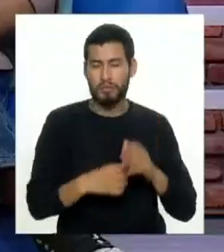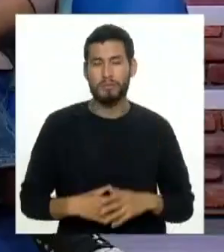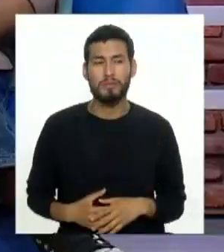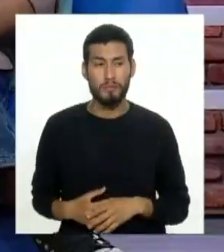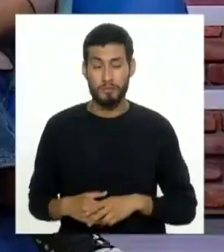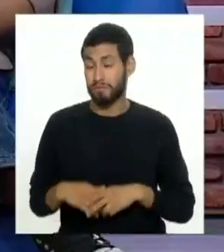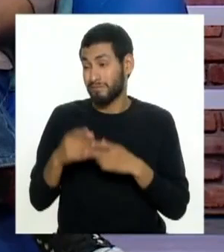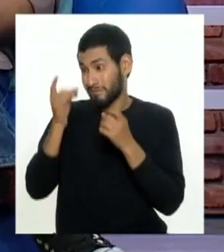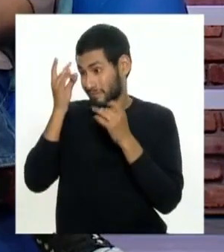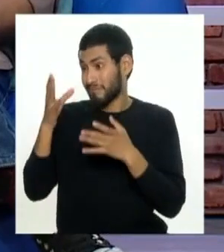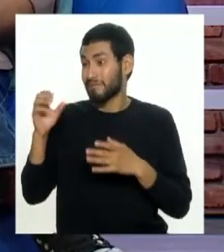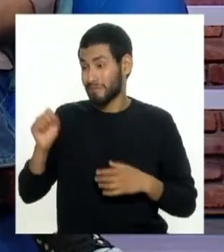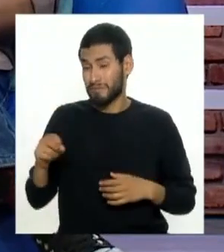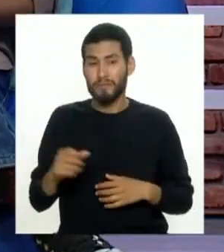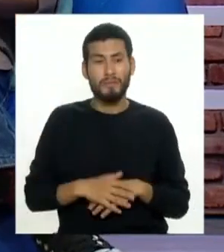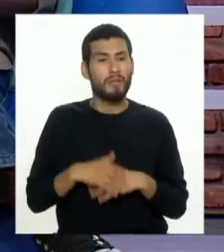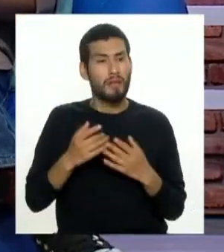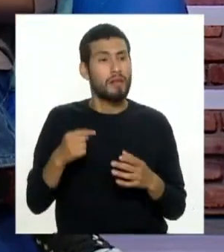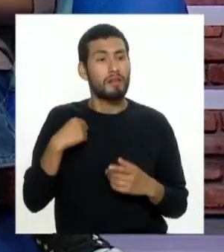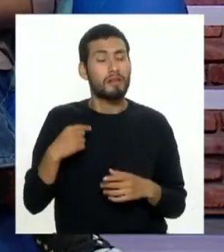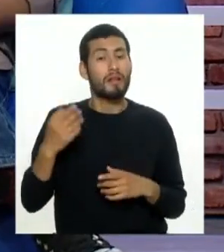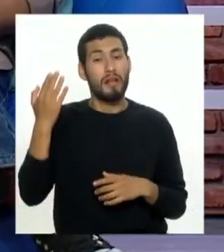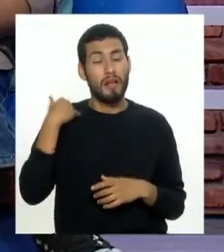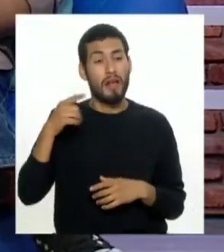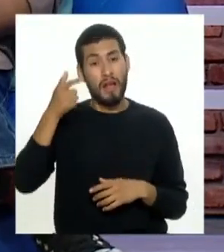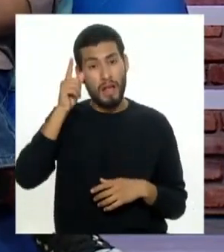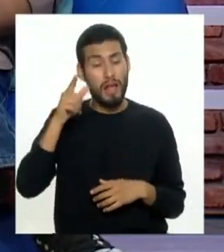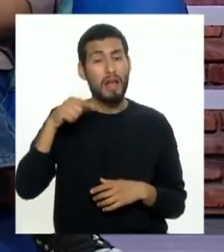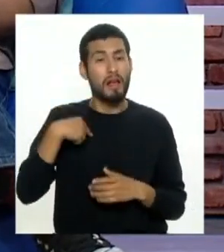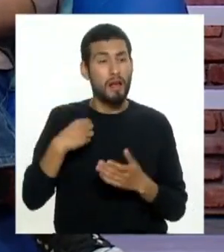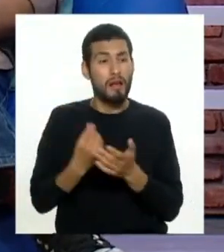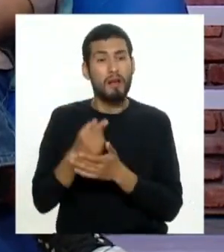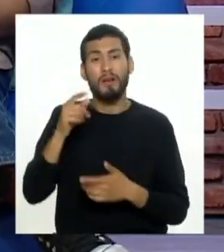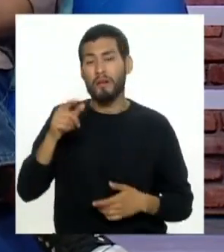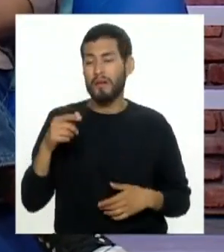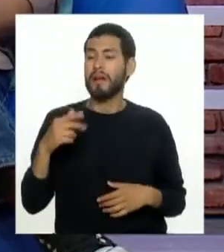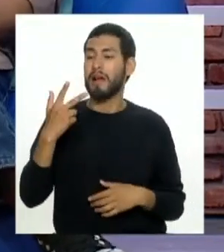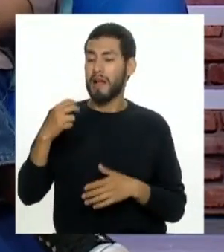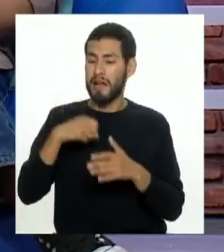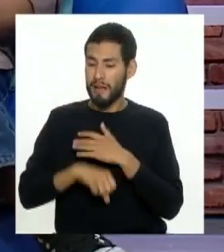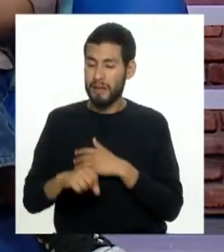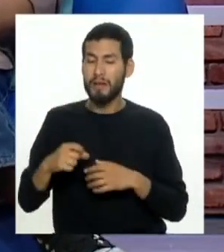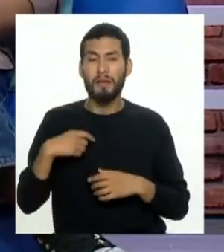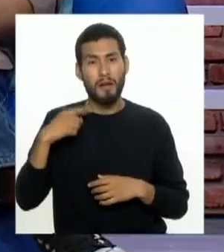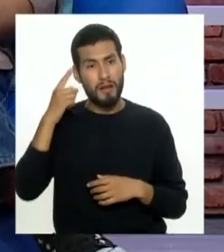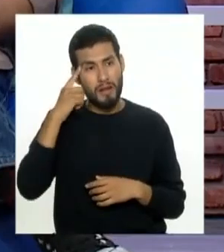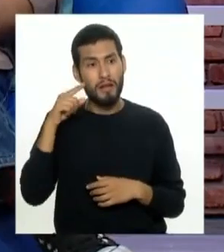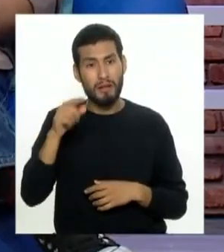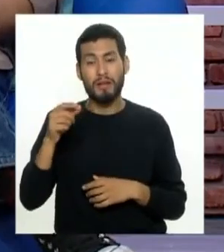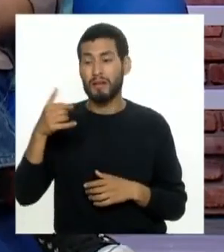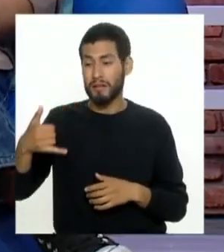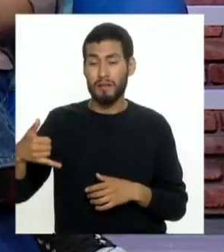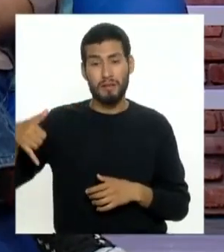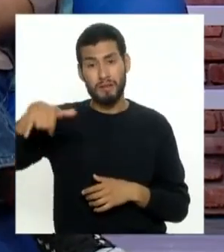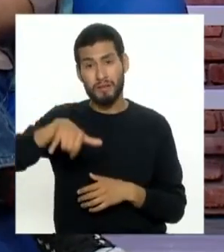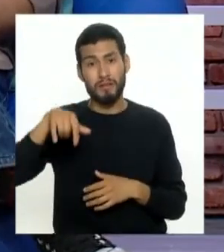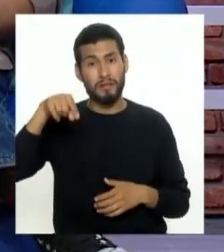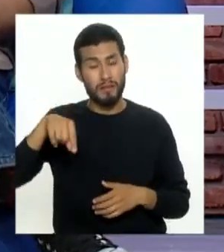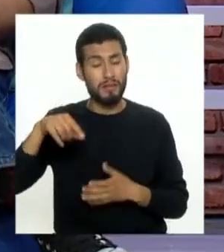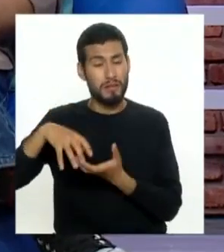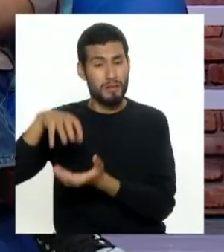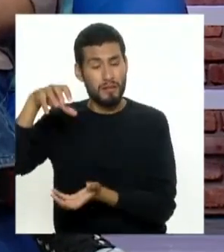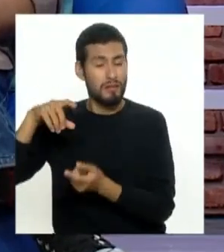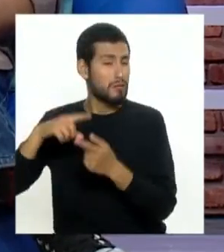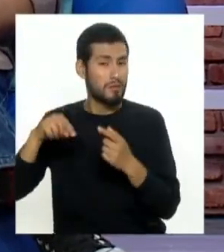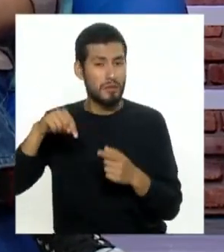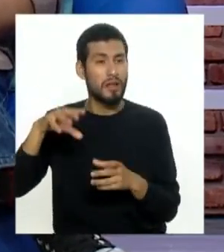es terrible por supuesto de la cantidad de leche que consumes a la semana con tres hijos entonces tú ya sabes que el tarro o la lata